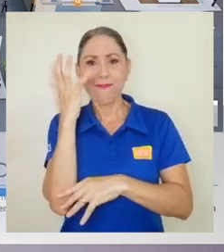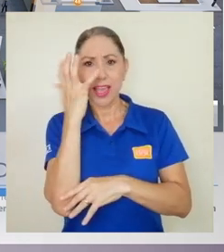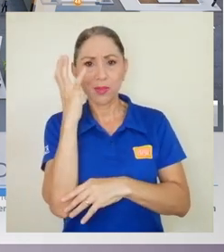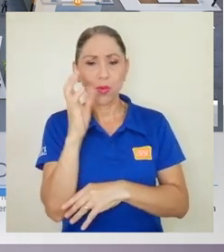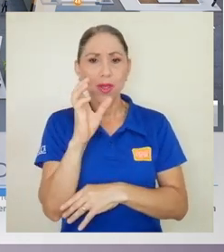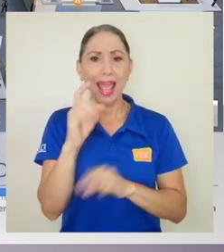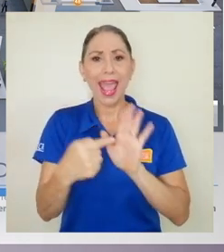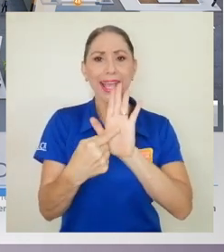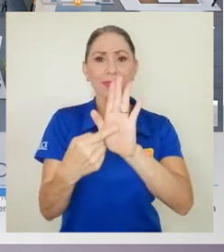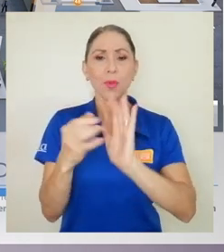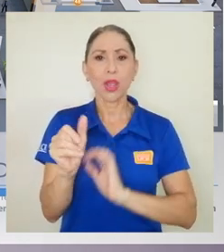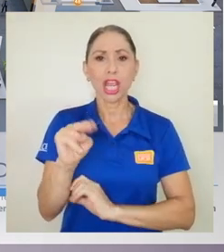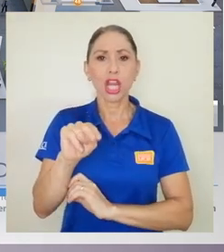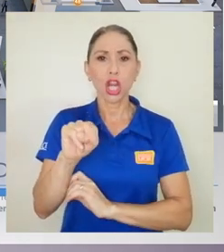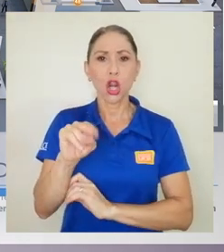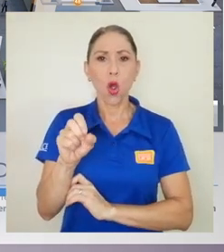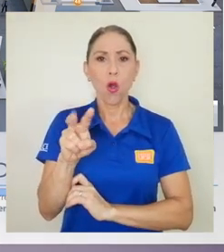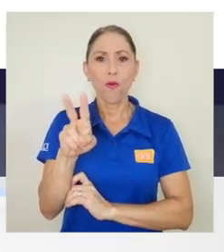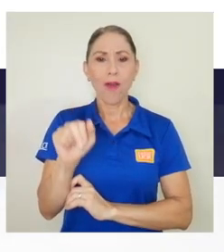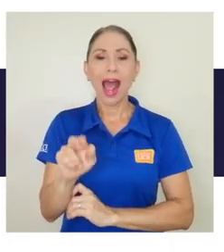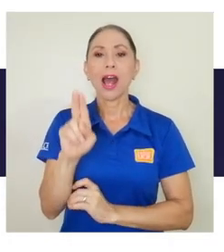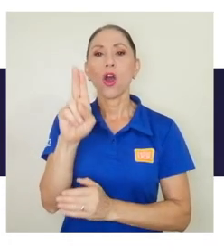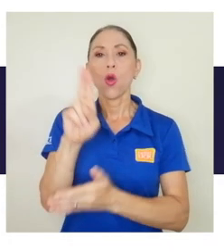Facebook de Expo Innova UCR.